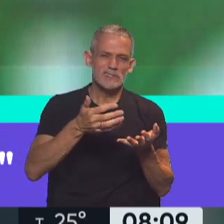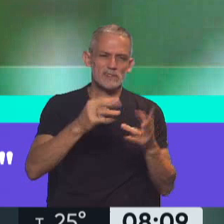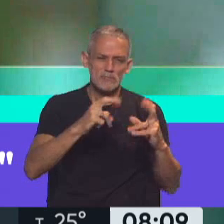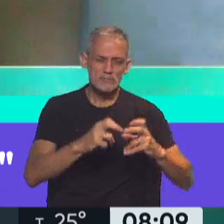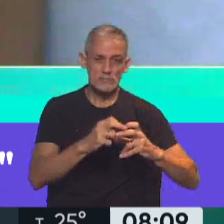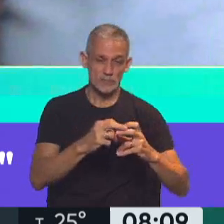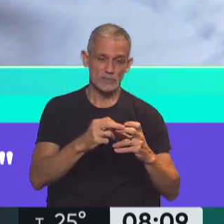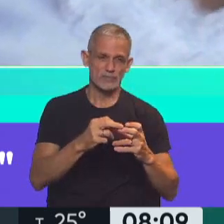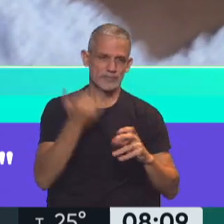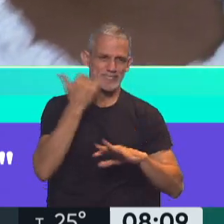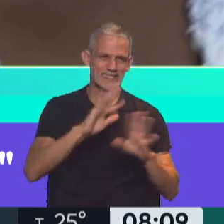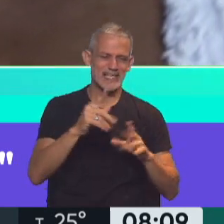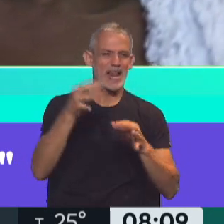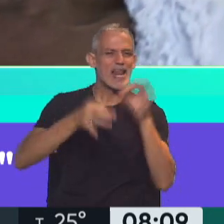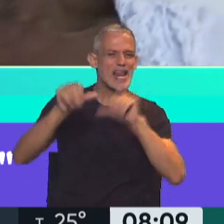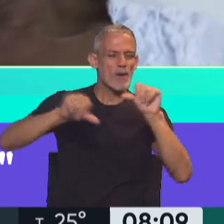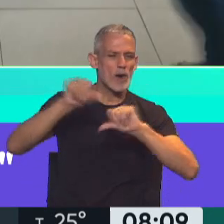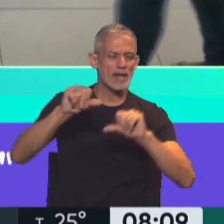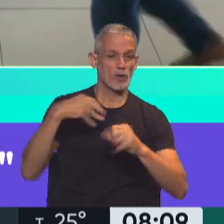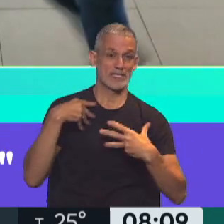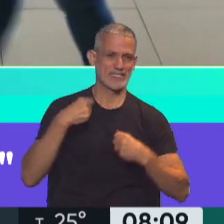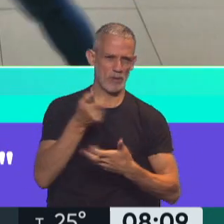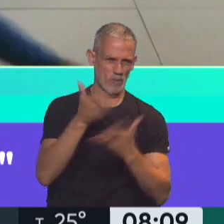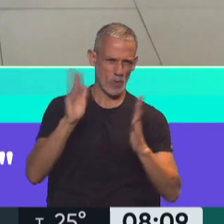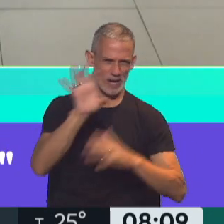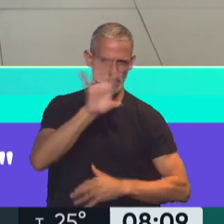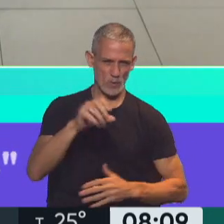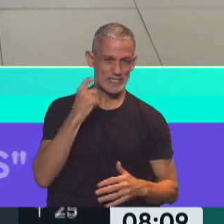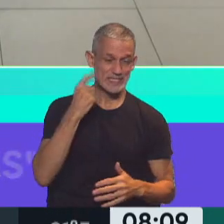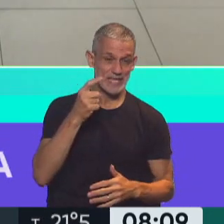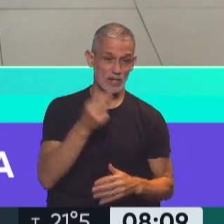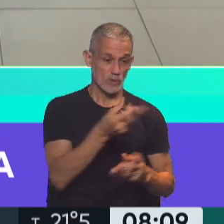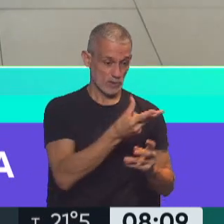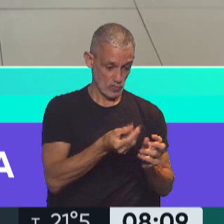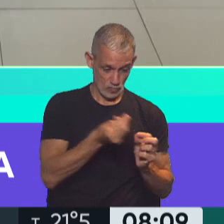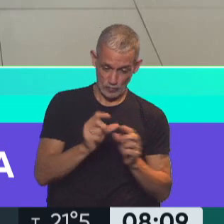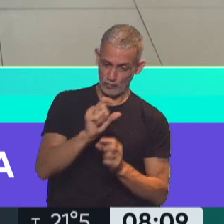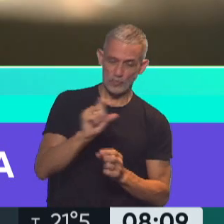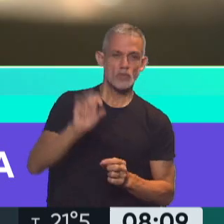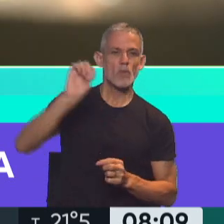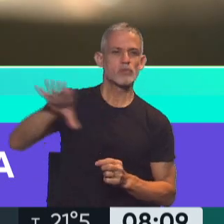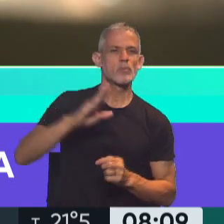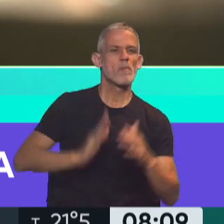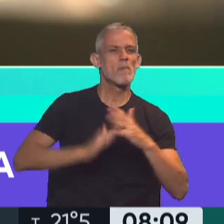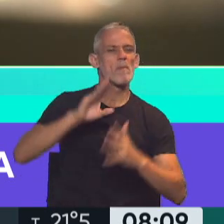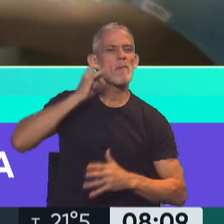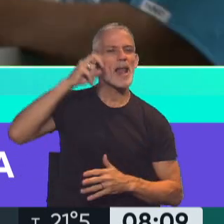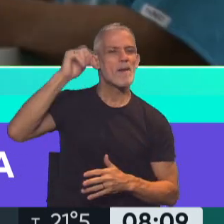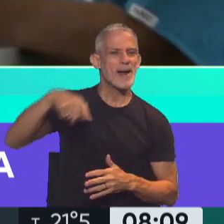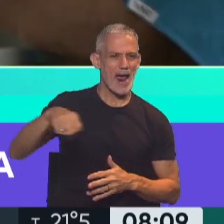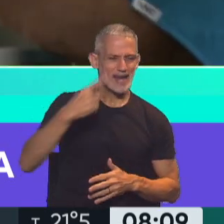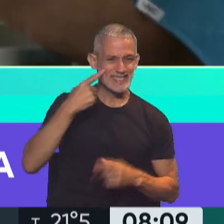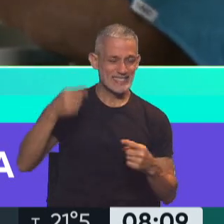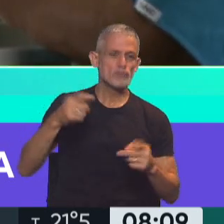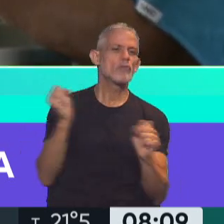variante, esto se hizo en nuestro laboratorio de salud pública de la provincia, y además la muestra fue remitida al Instituto Malbran, donde confirmaron,